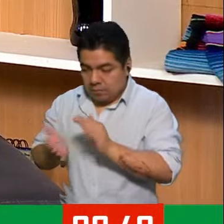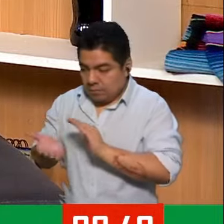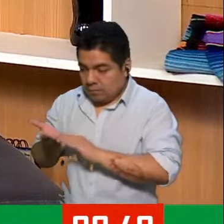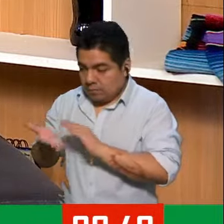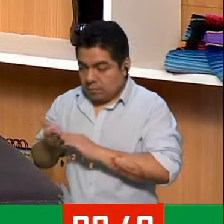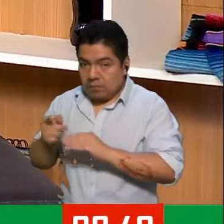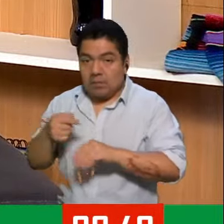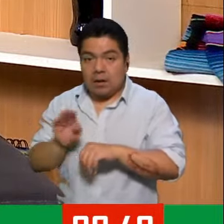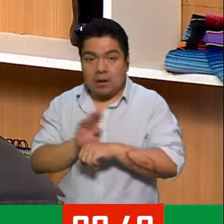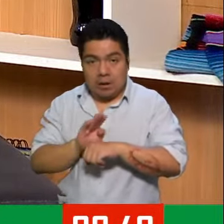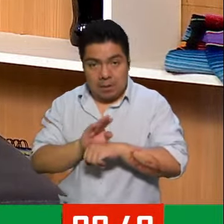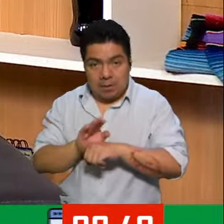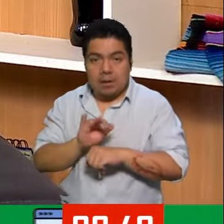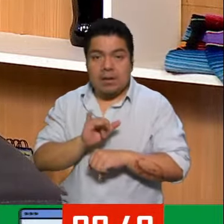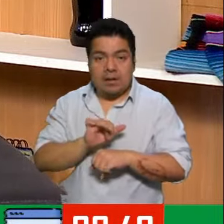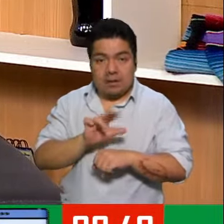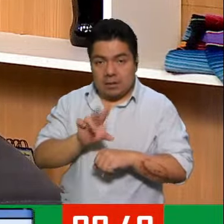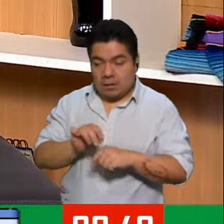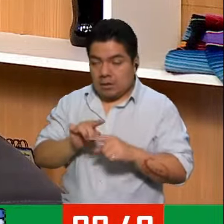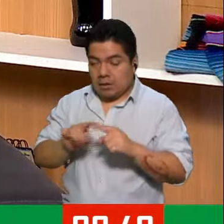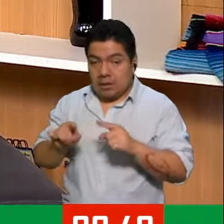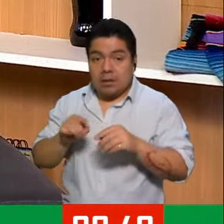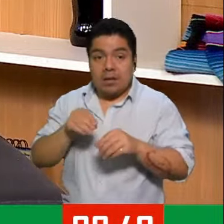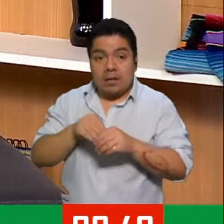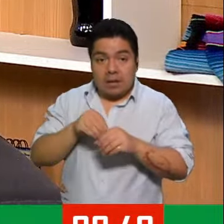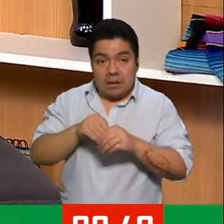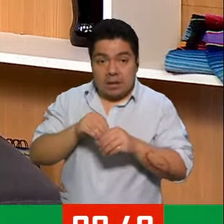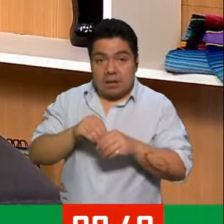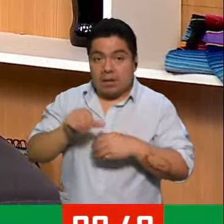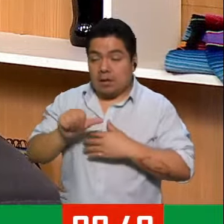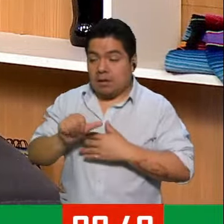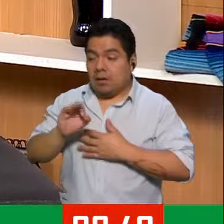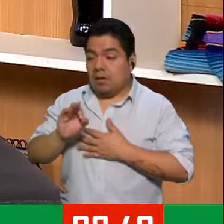son los beneficiarios o que son los beneficiarios de esta cuenta de la Afore.